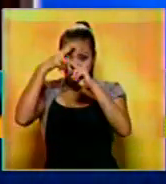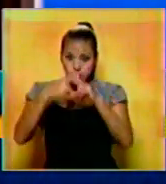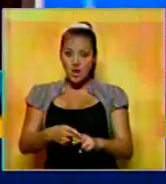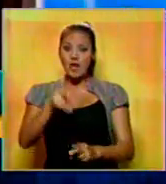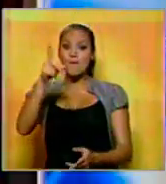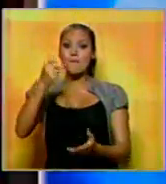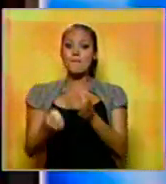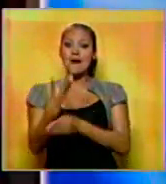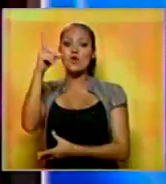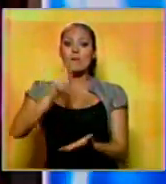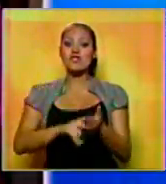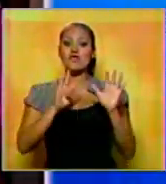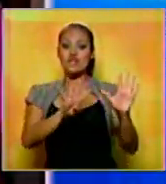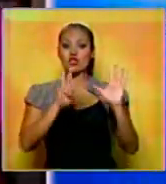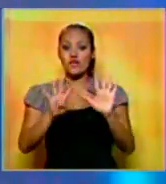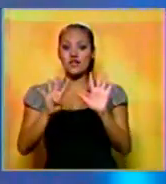de 1999.